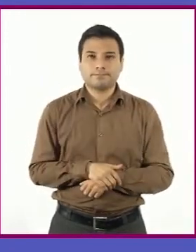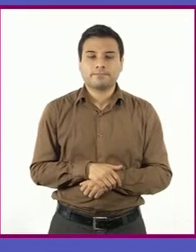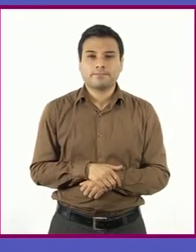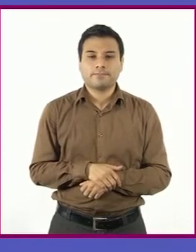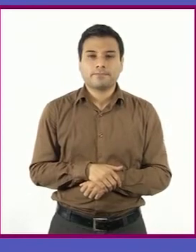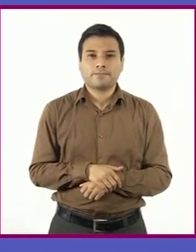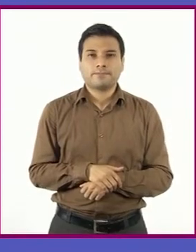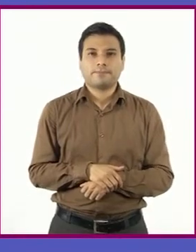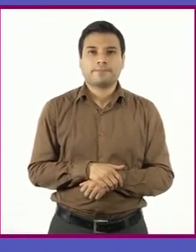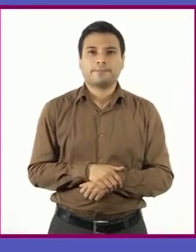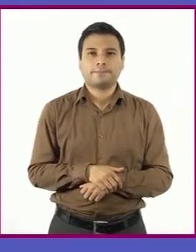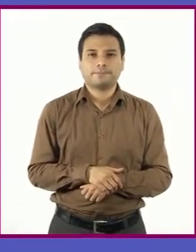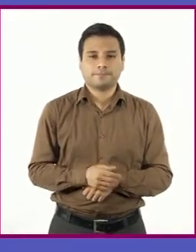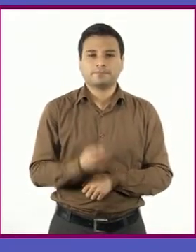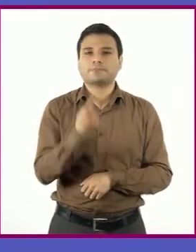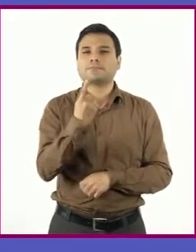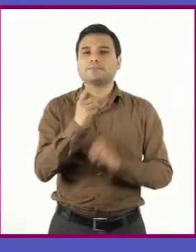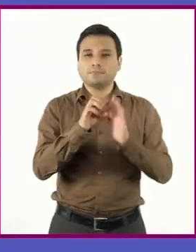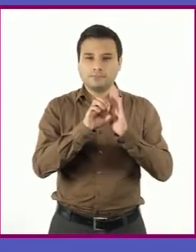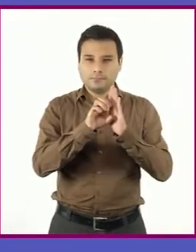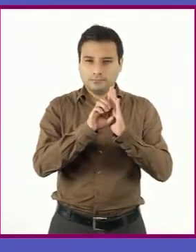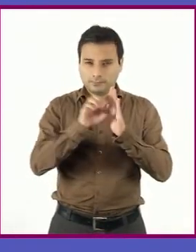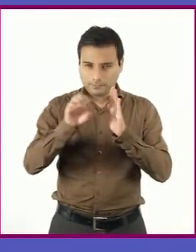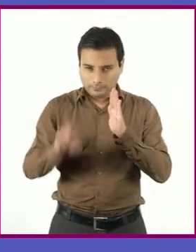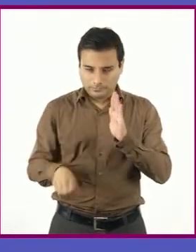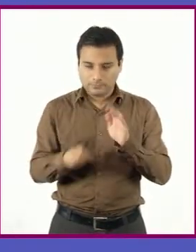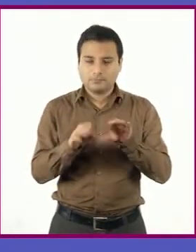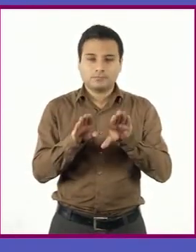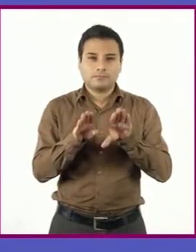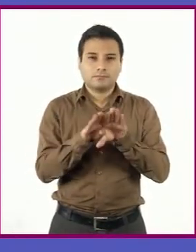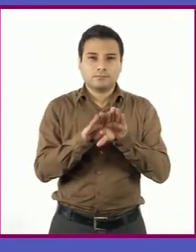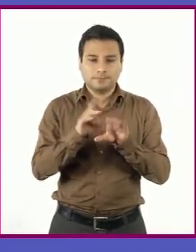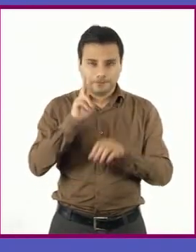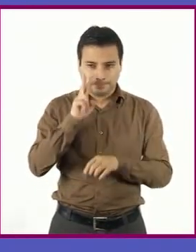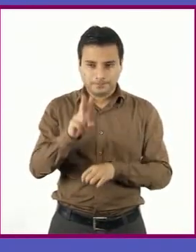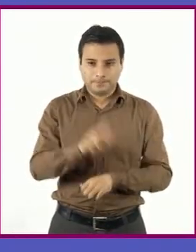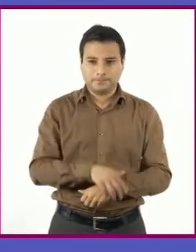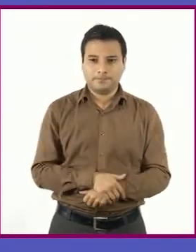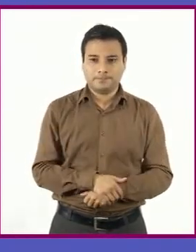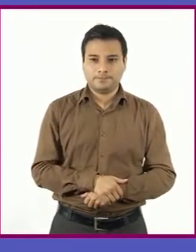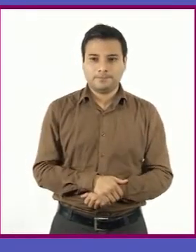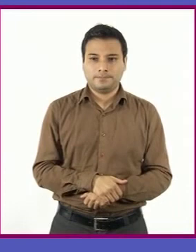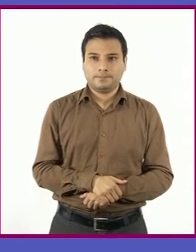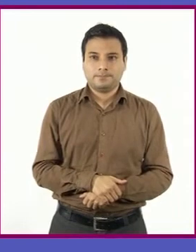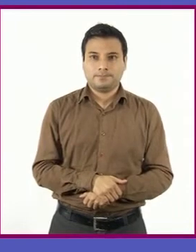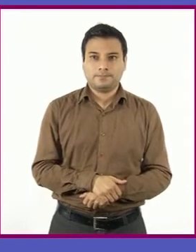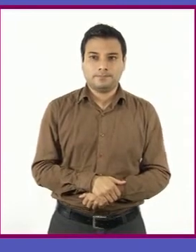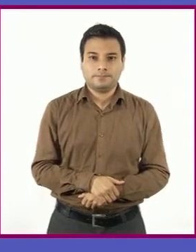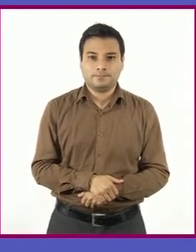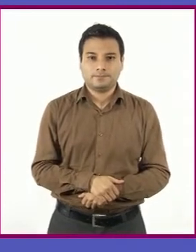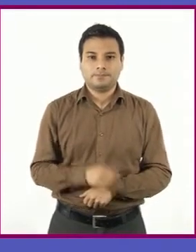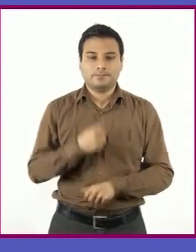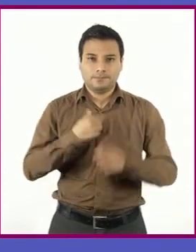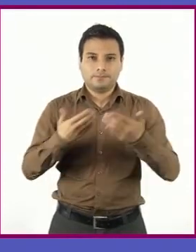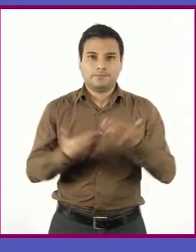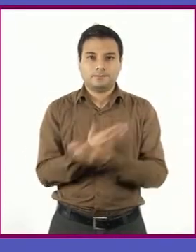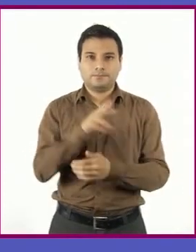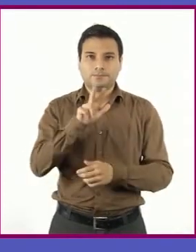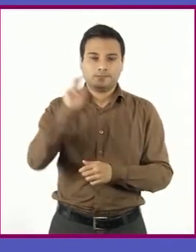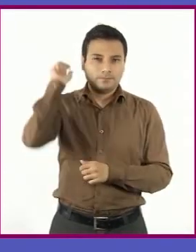un ejemplo de cómo se organiza una autobiografía cronológica o lineal. Yo nací el 18 de abril de